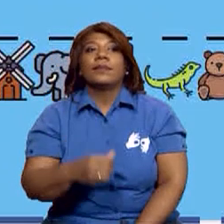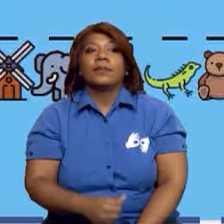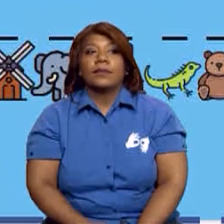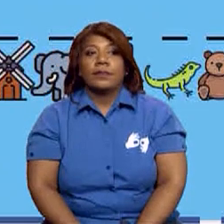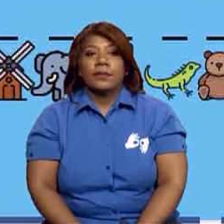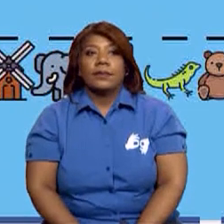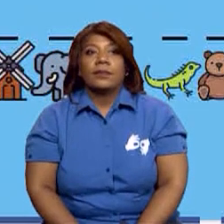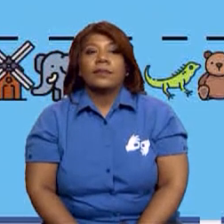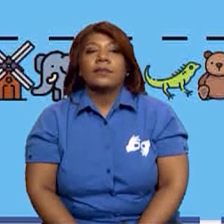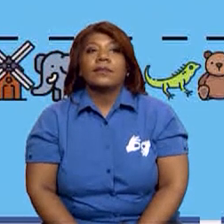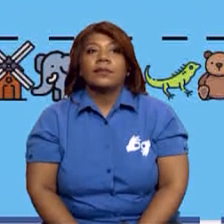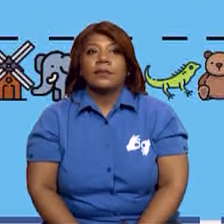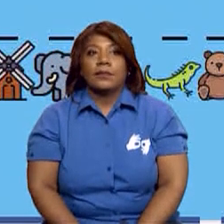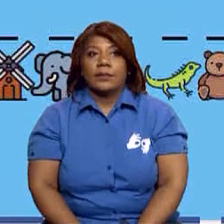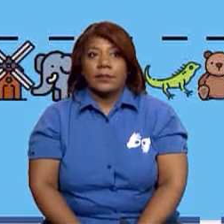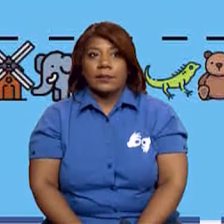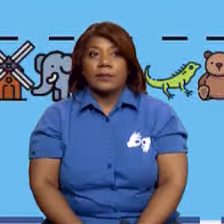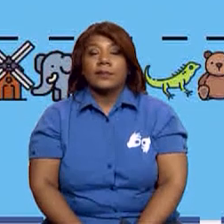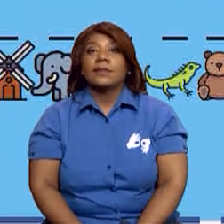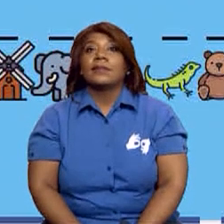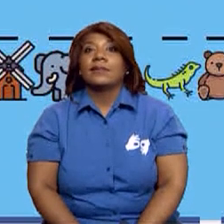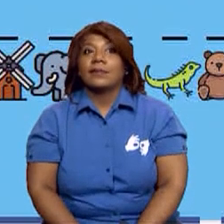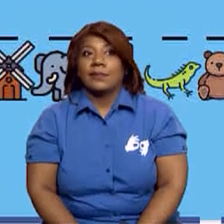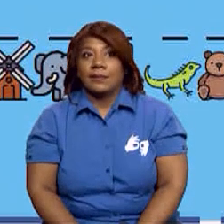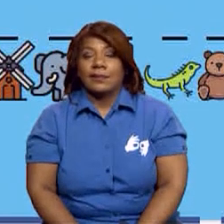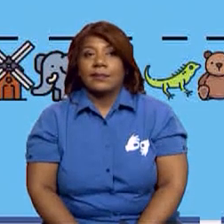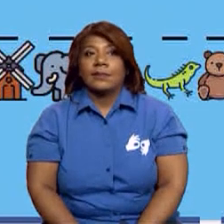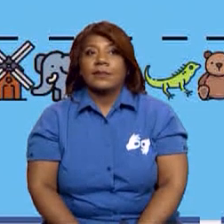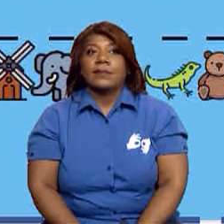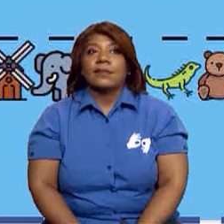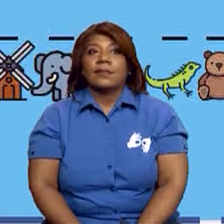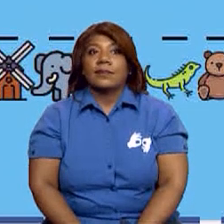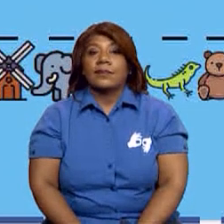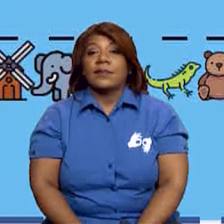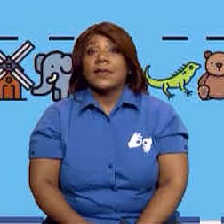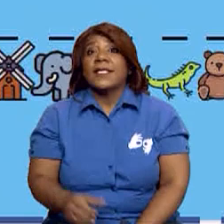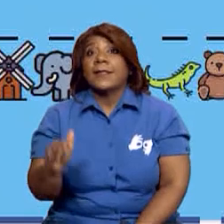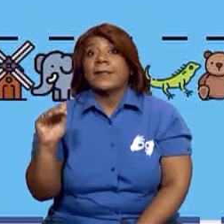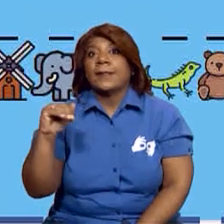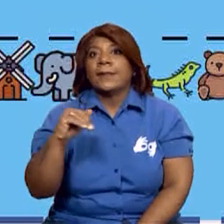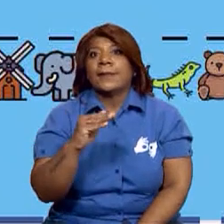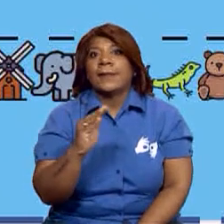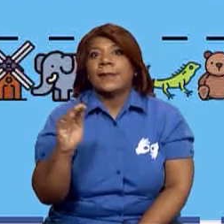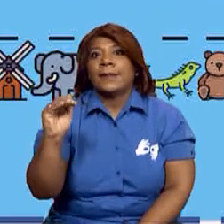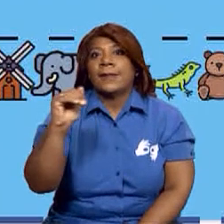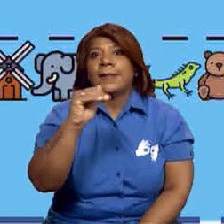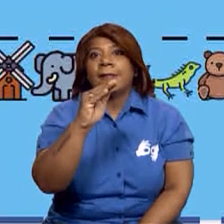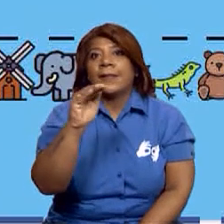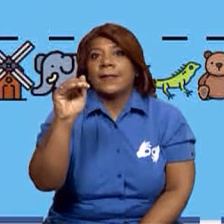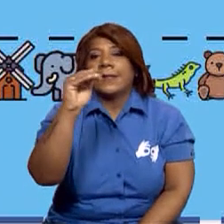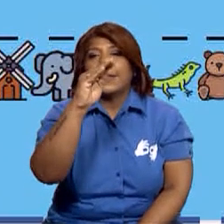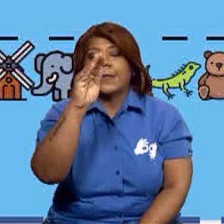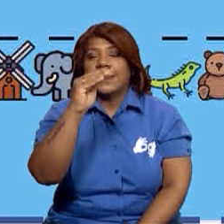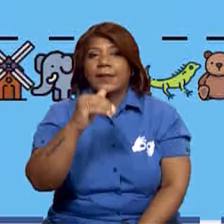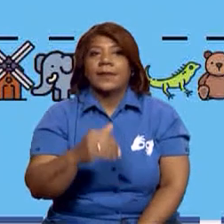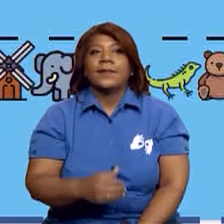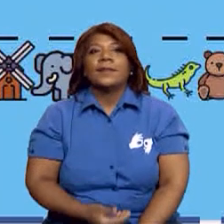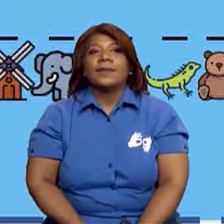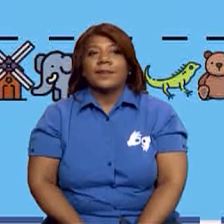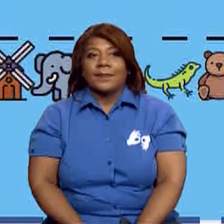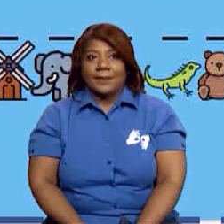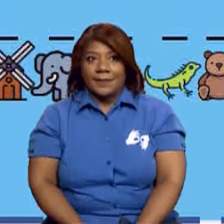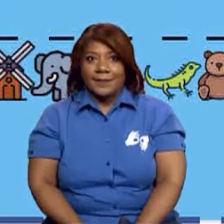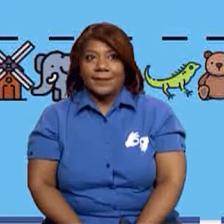Entonces colocamos la A. ¿Qué sería la siguiente? La S de serpiente,